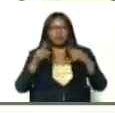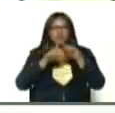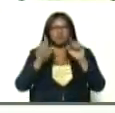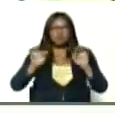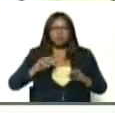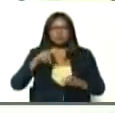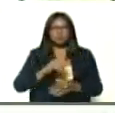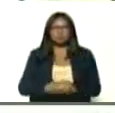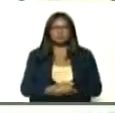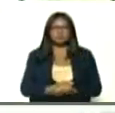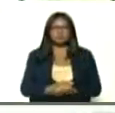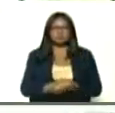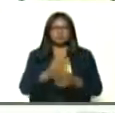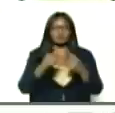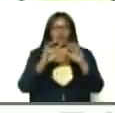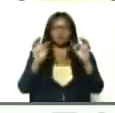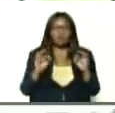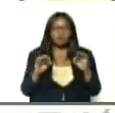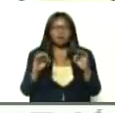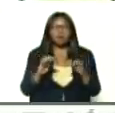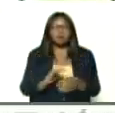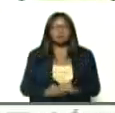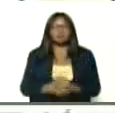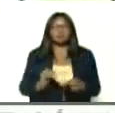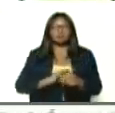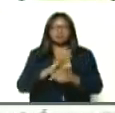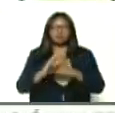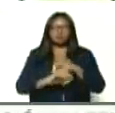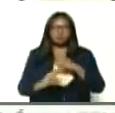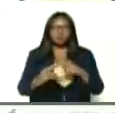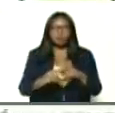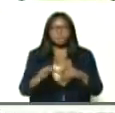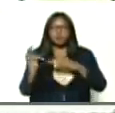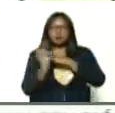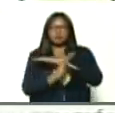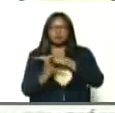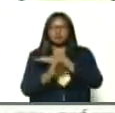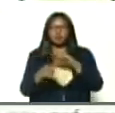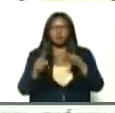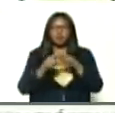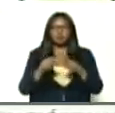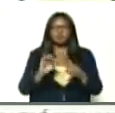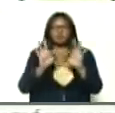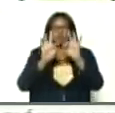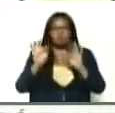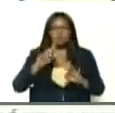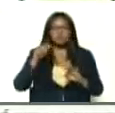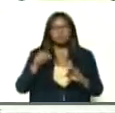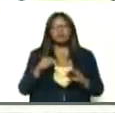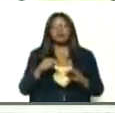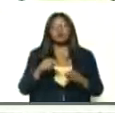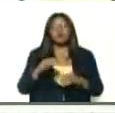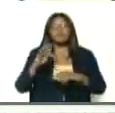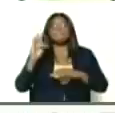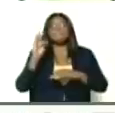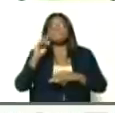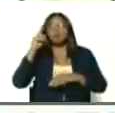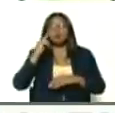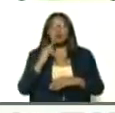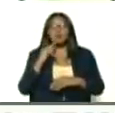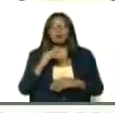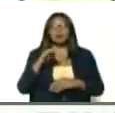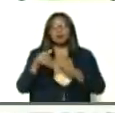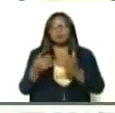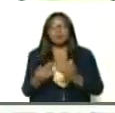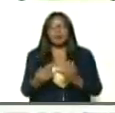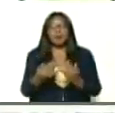de las variantes, y que posiblemente, entraron, por la frontera, con Bolívar, desde Brasil, y por el